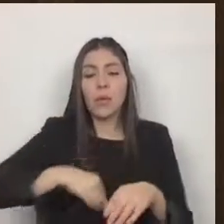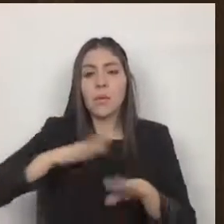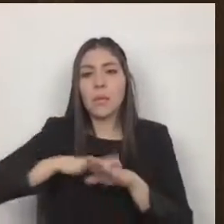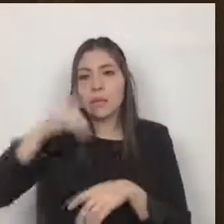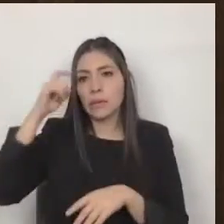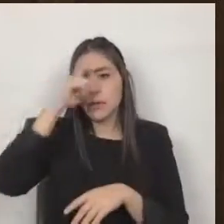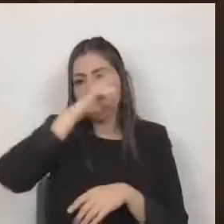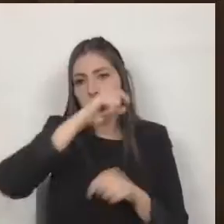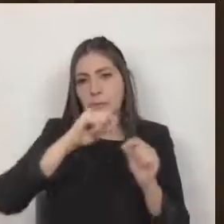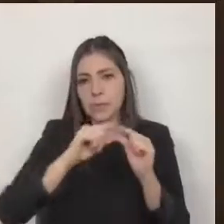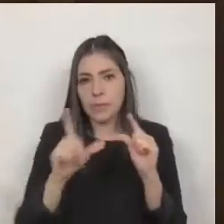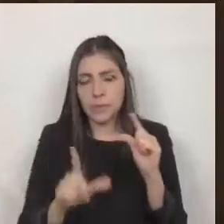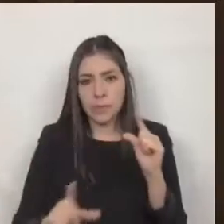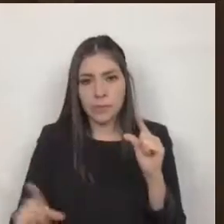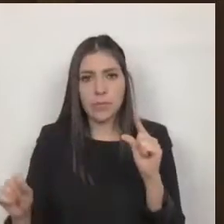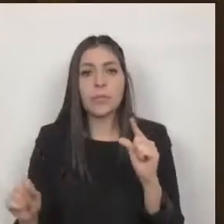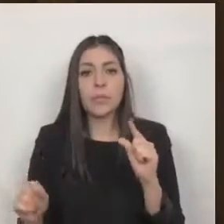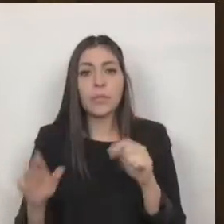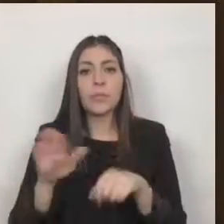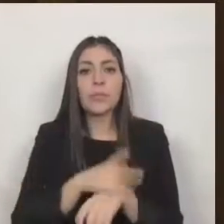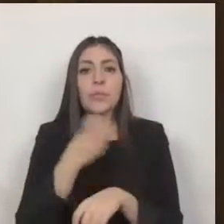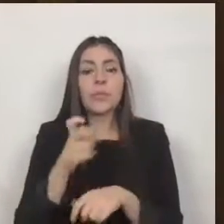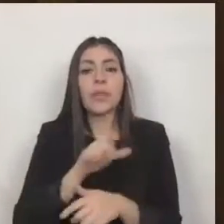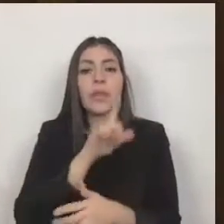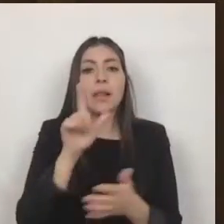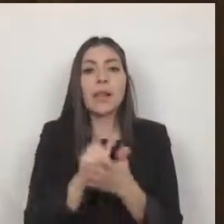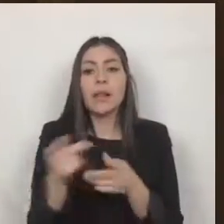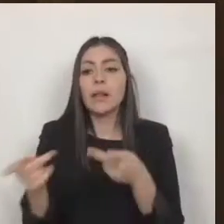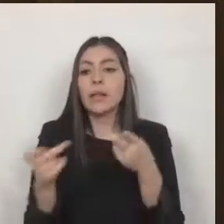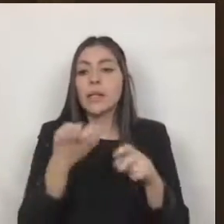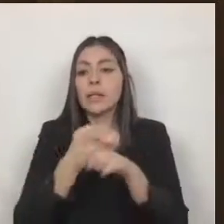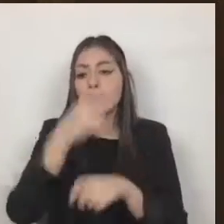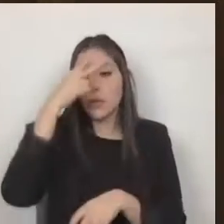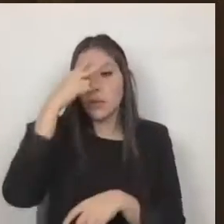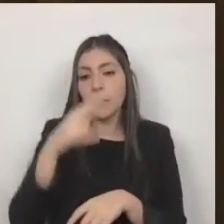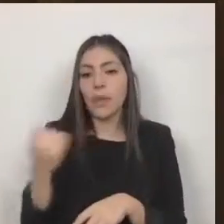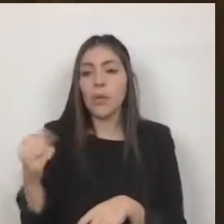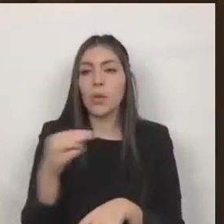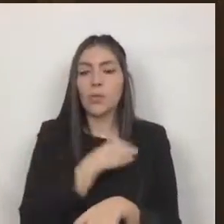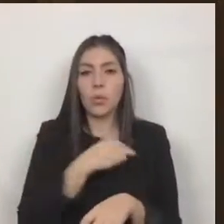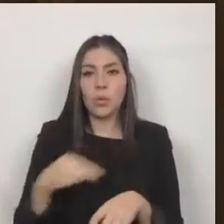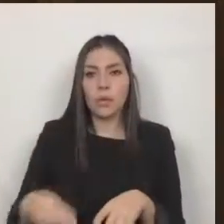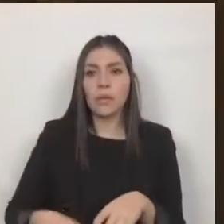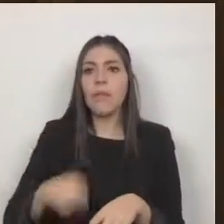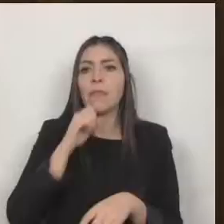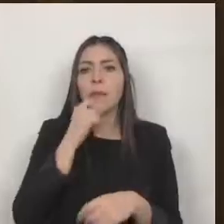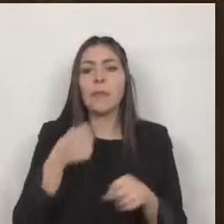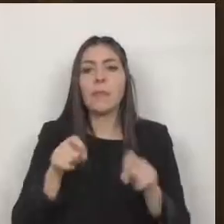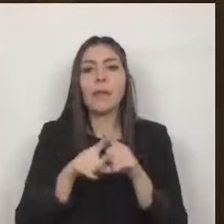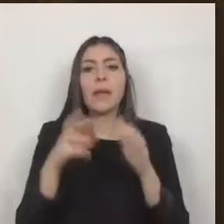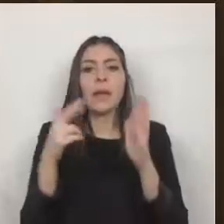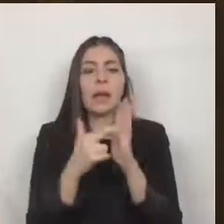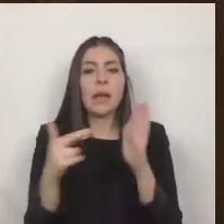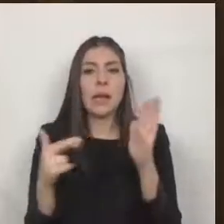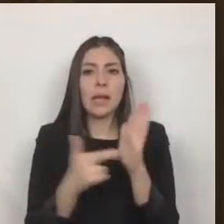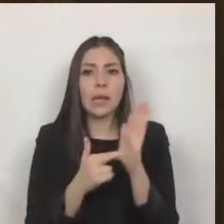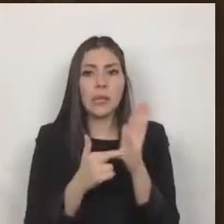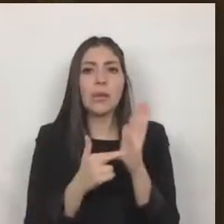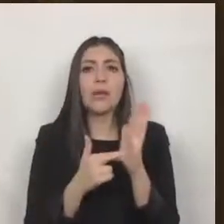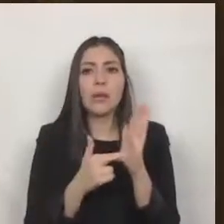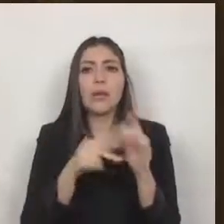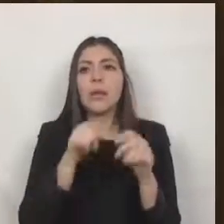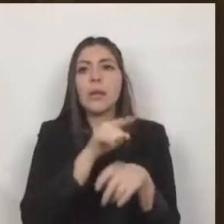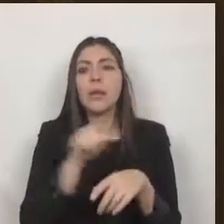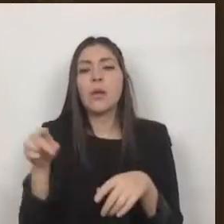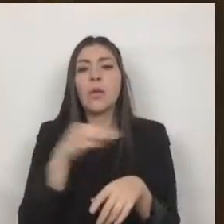imperativo señalar que la ley de planeación del estado de méxico y municipios así como en su reglamento prevén que los municipios deben contar